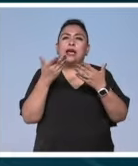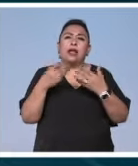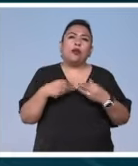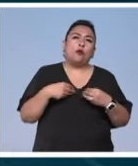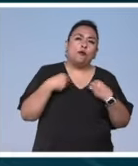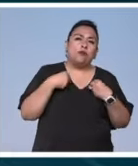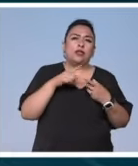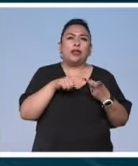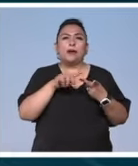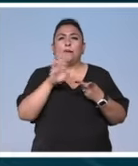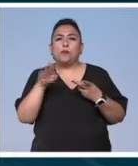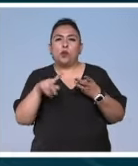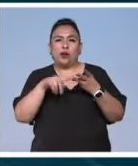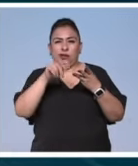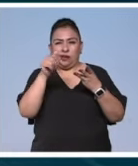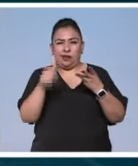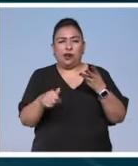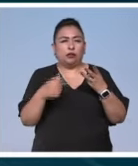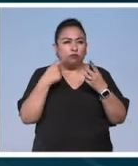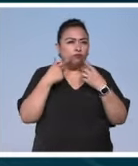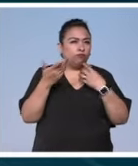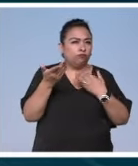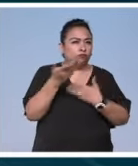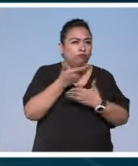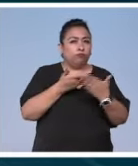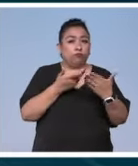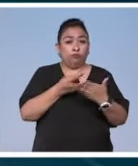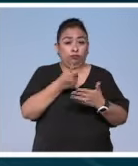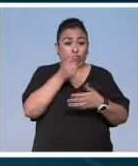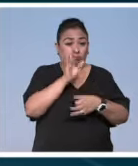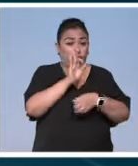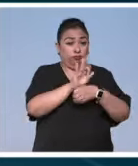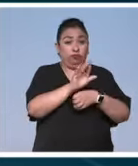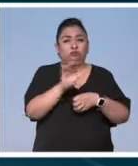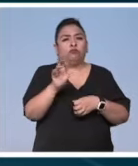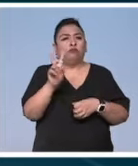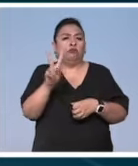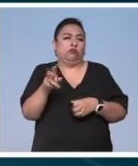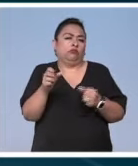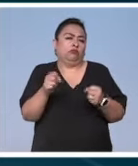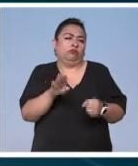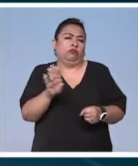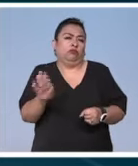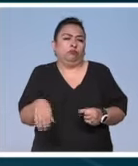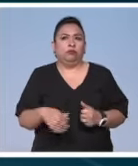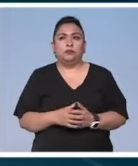la vida, la muerte y el arte para reivindicar la primera ante el inevitable destino.